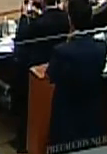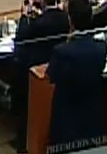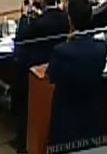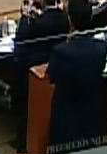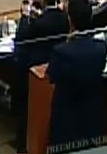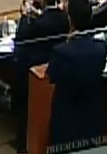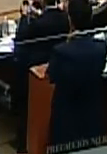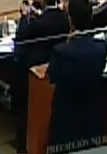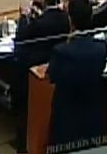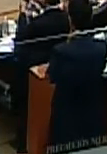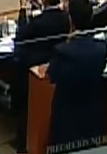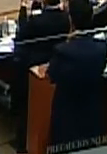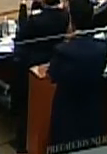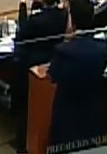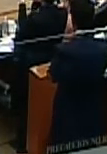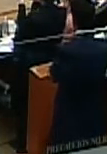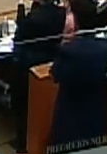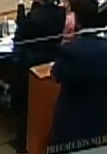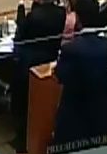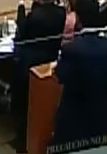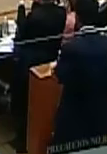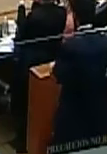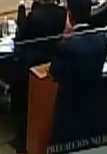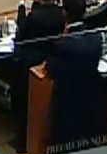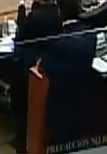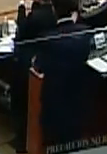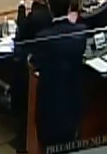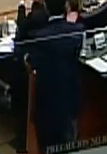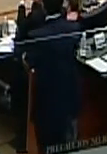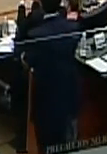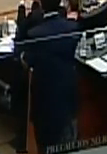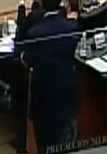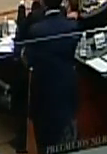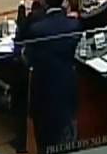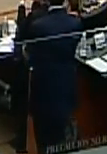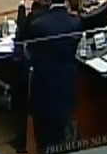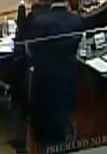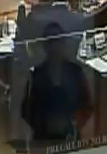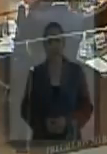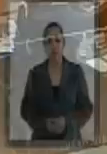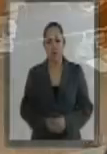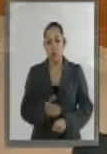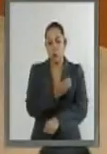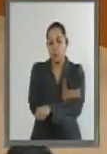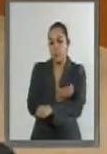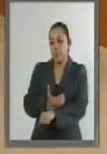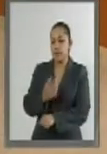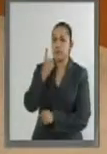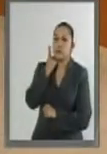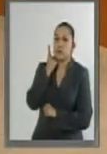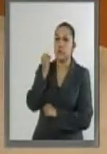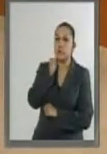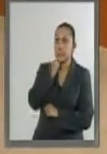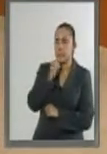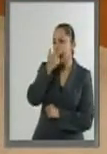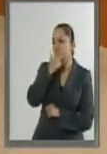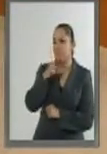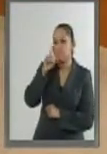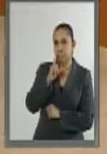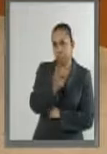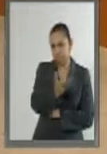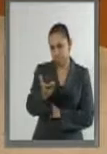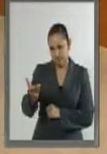Gracias, señora presidenta. Estimados compañeros legisladores, a nombre de mi grupo